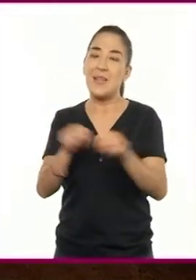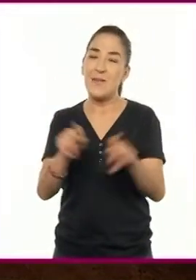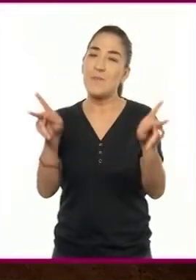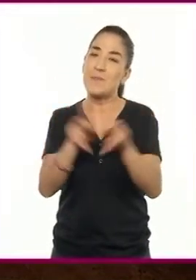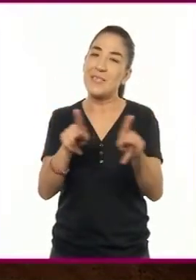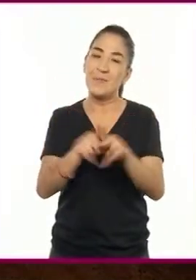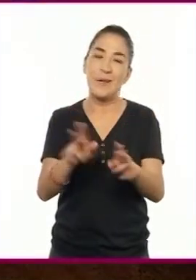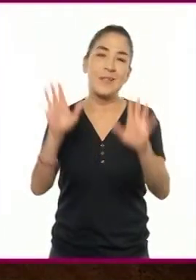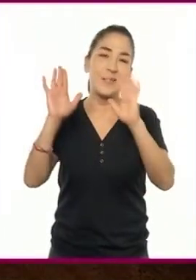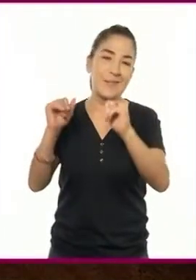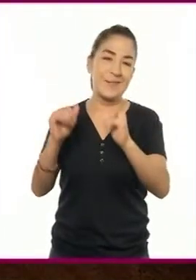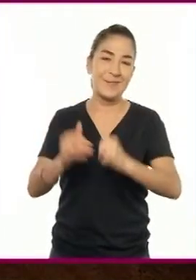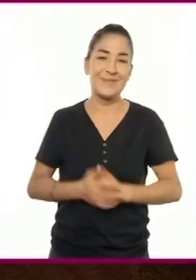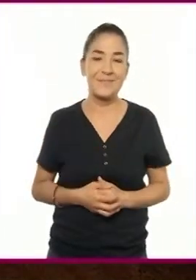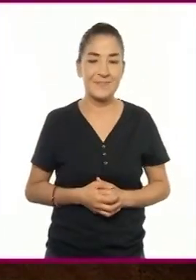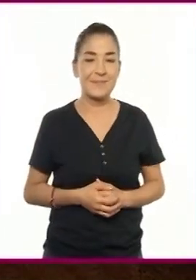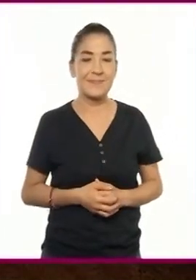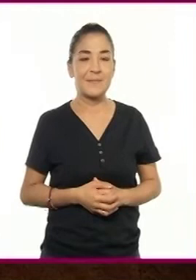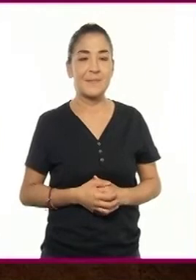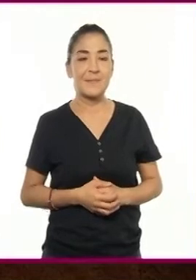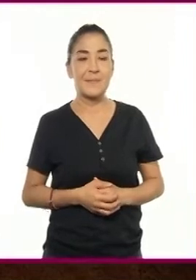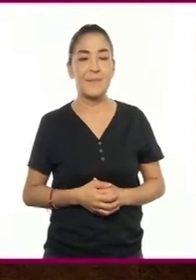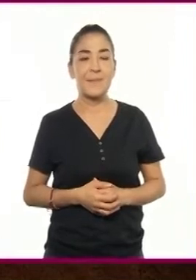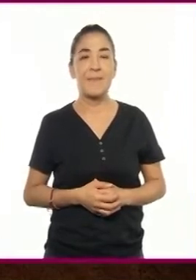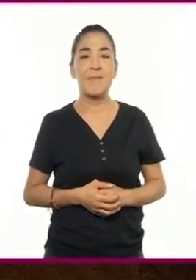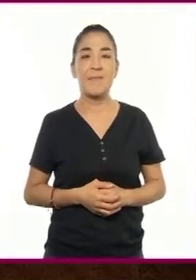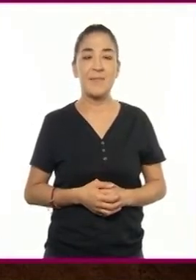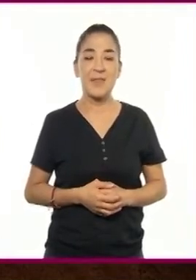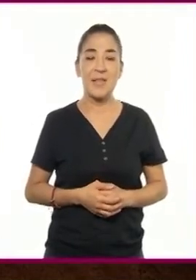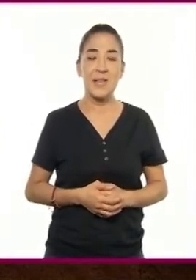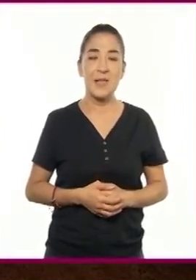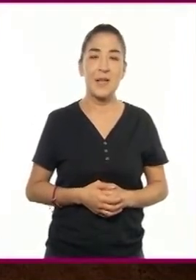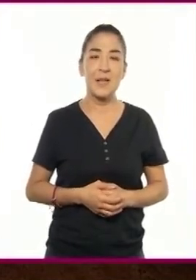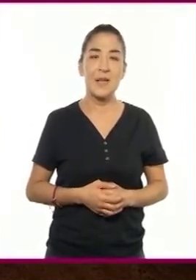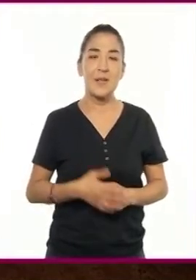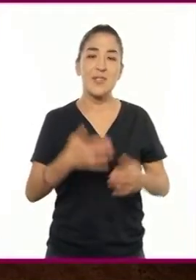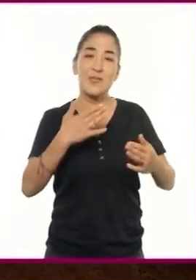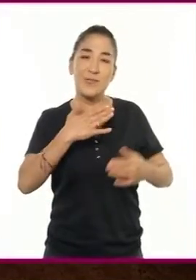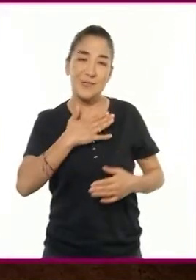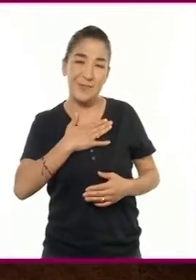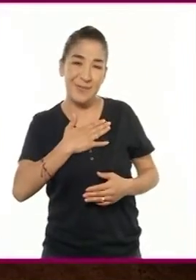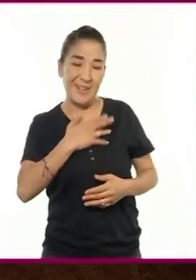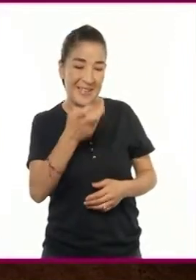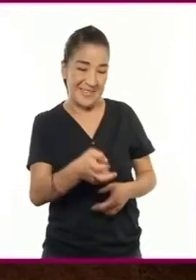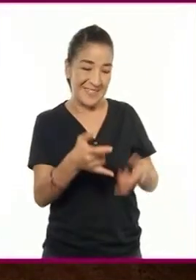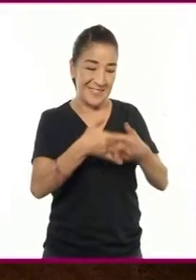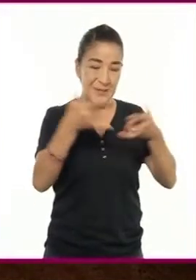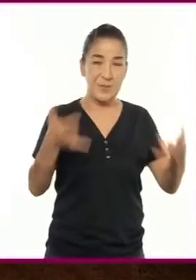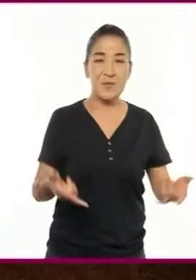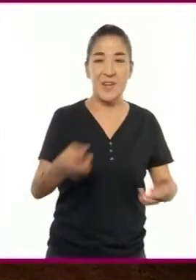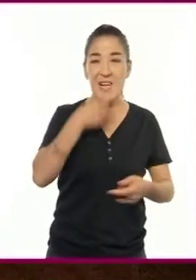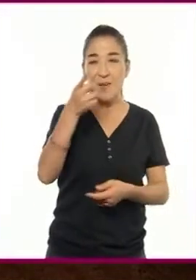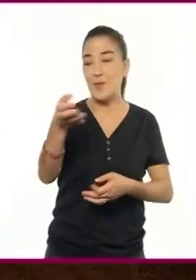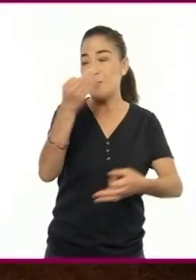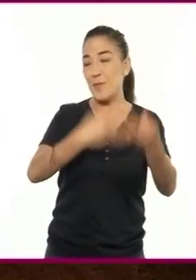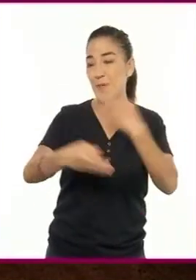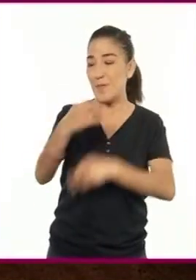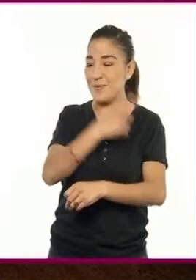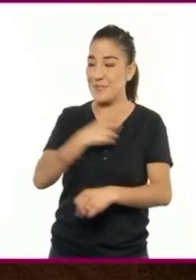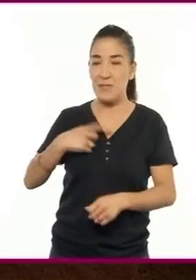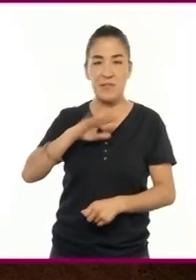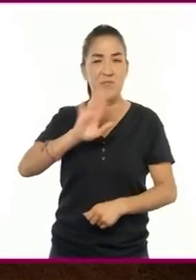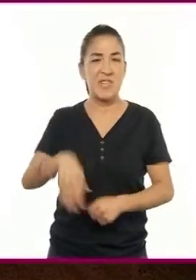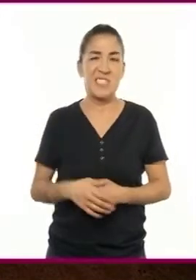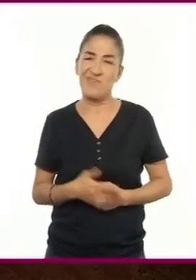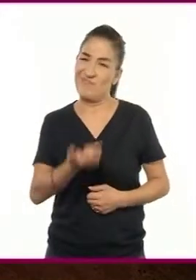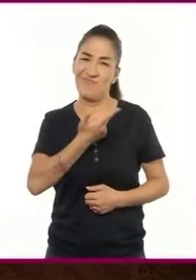primos. Joven. A mí, esta historia de que todos deben morirse, no me